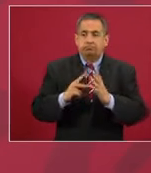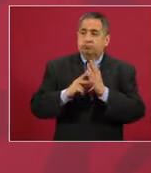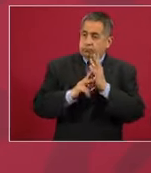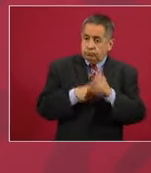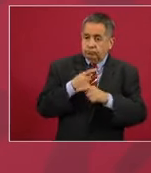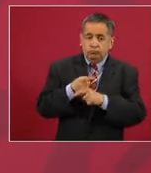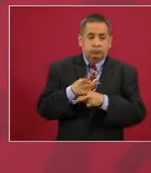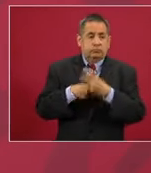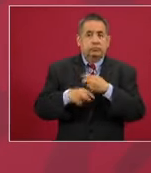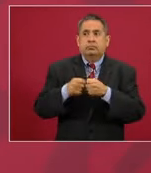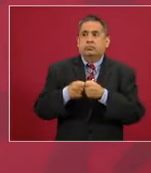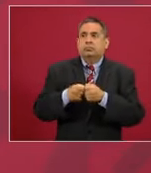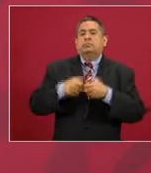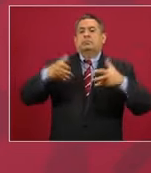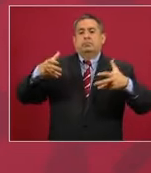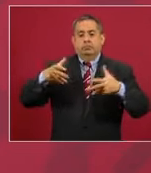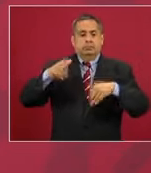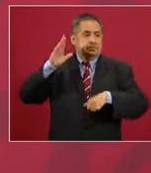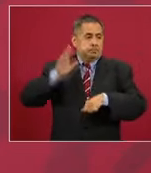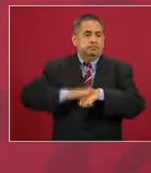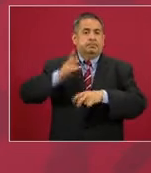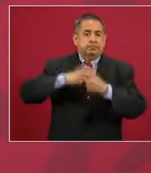un rebrote.